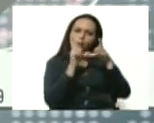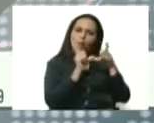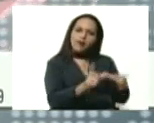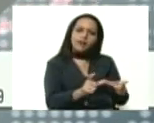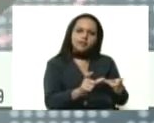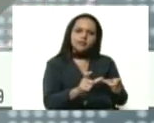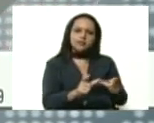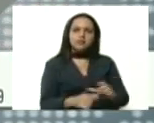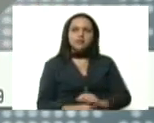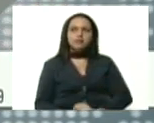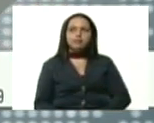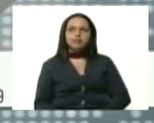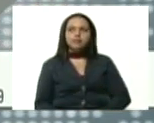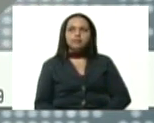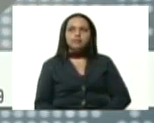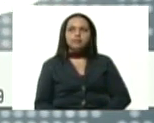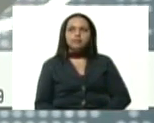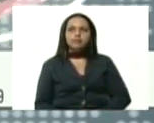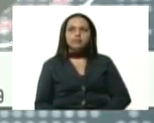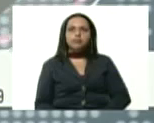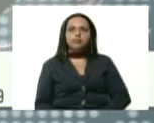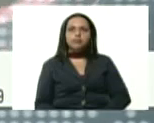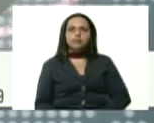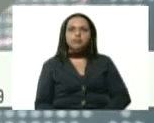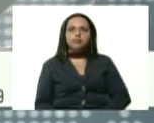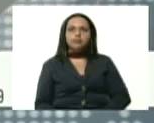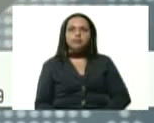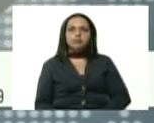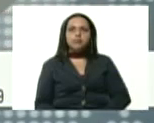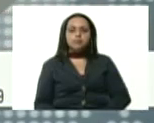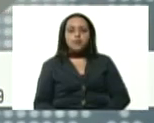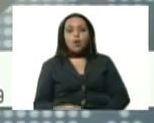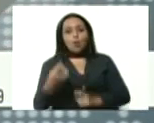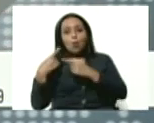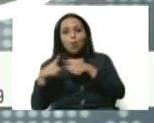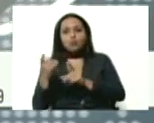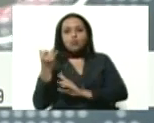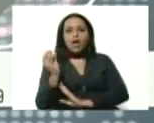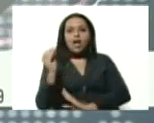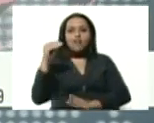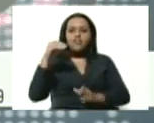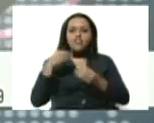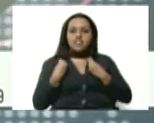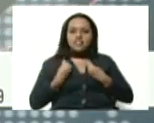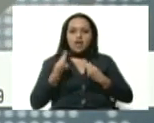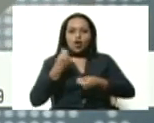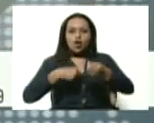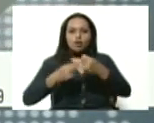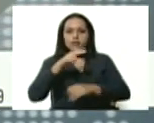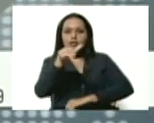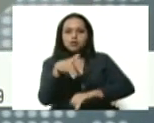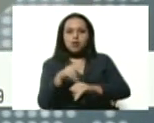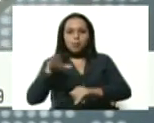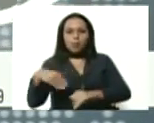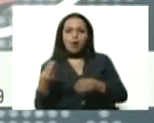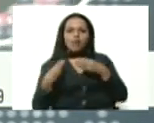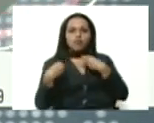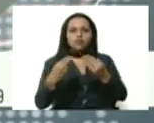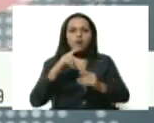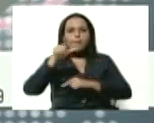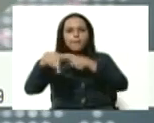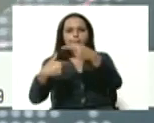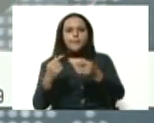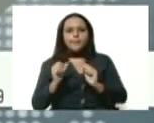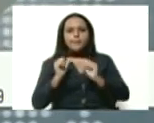estricta. Los sectores incorporados a la vida económica nacional y que podrán flexibilizar a partir del día de mañana en el esquema